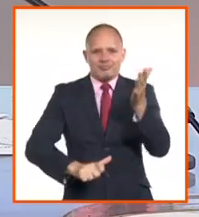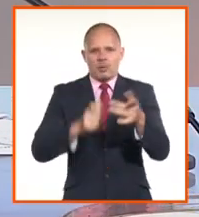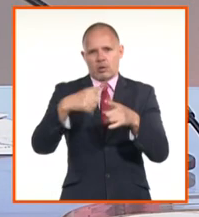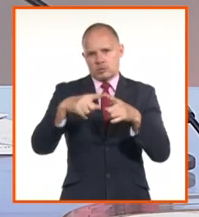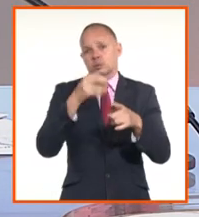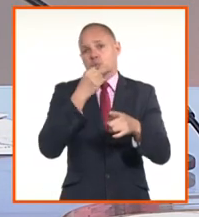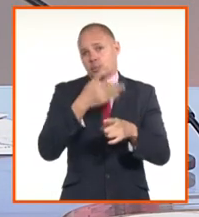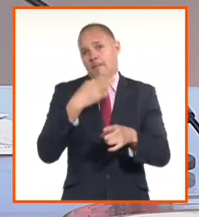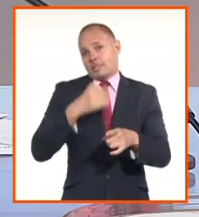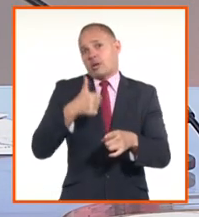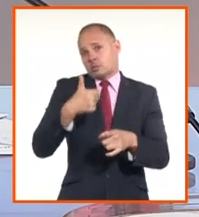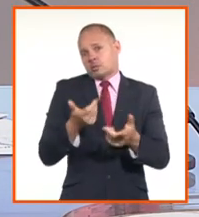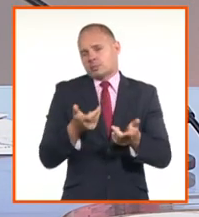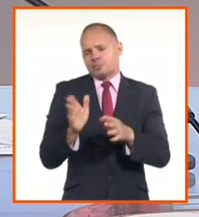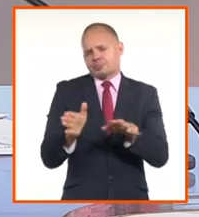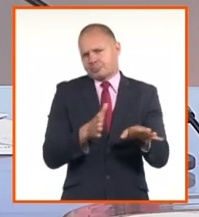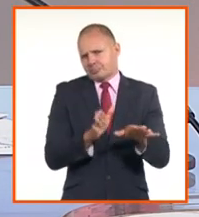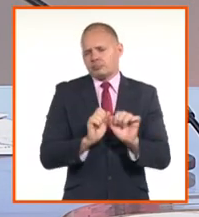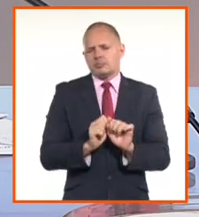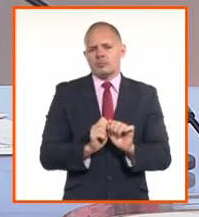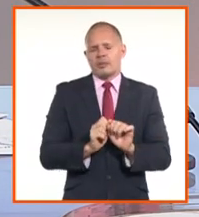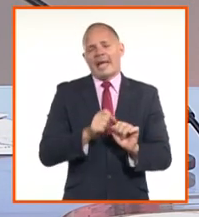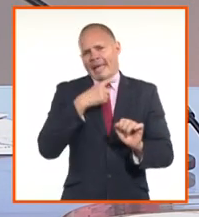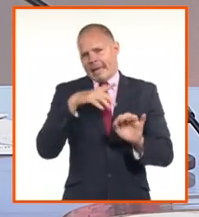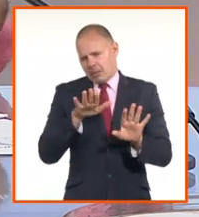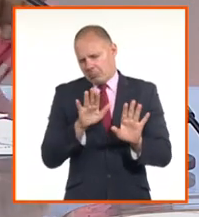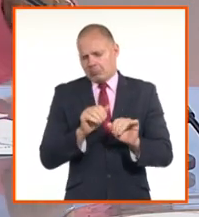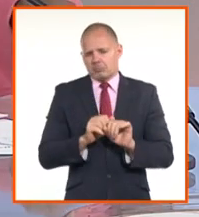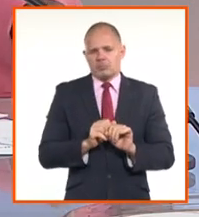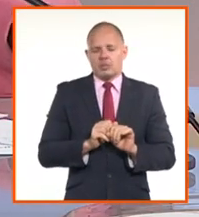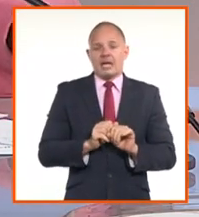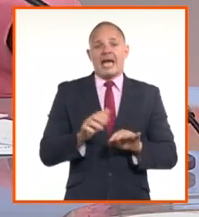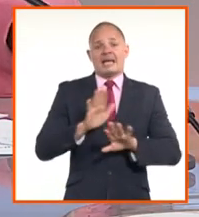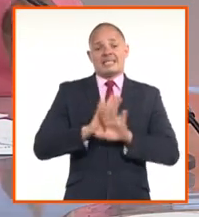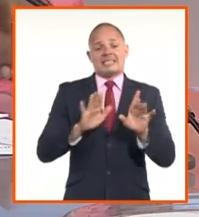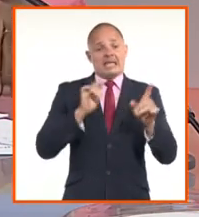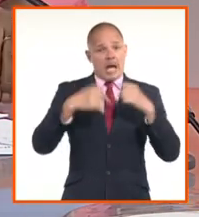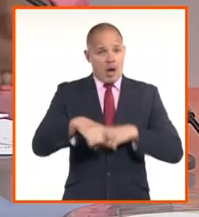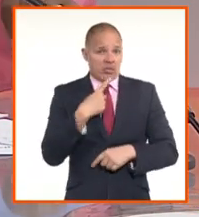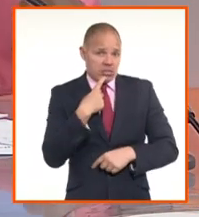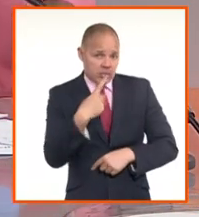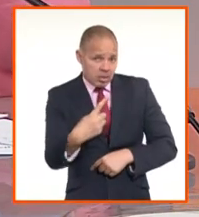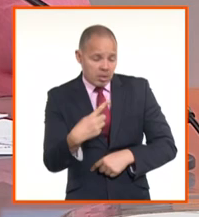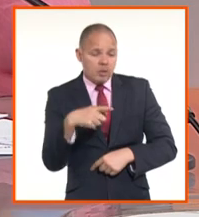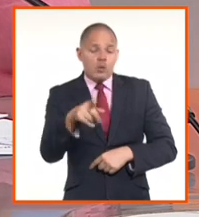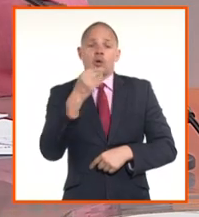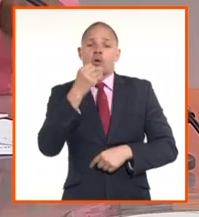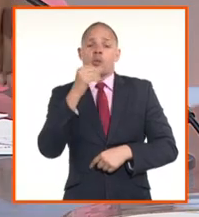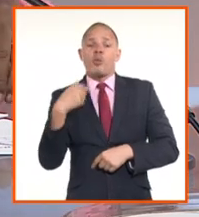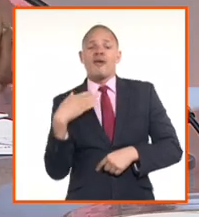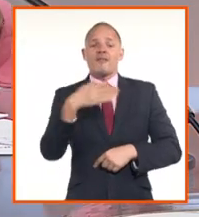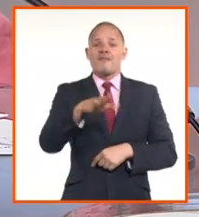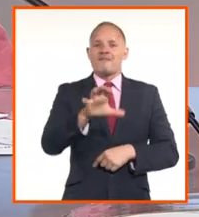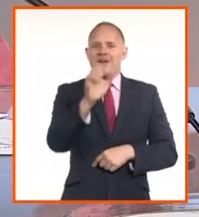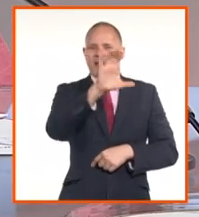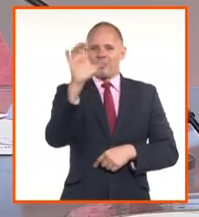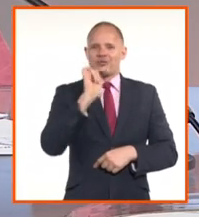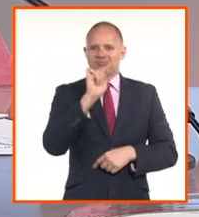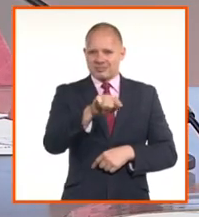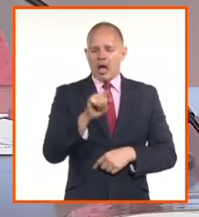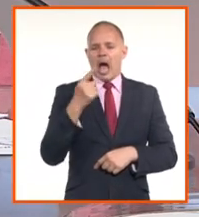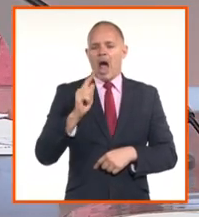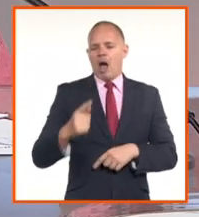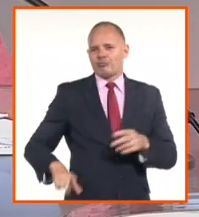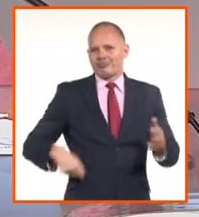porque si hoy bien estamos hablando de que estas operaciones van a ser en ventanilla en las sucursales bancarias, porque realmente